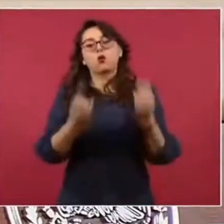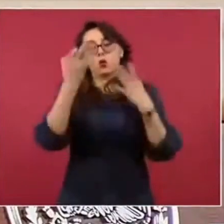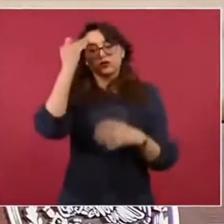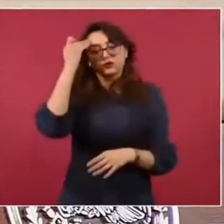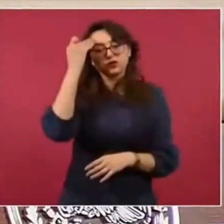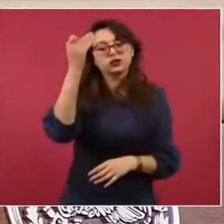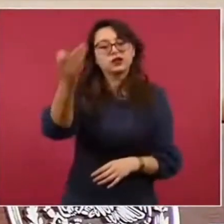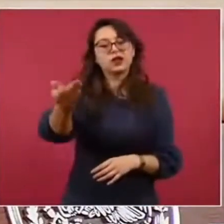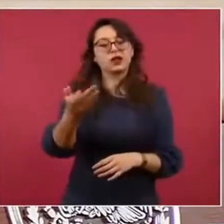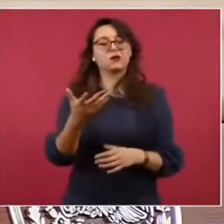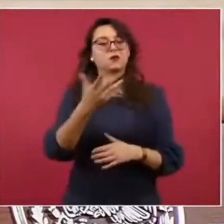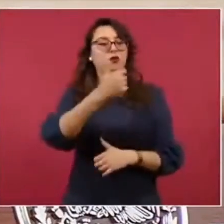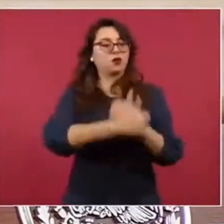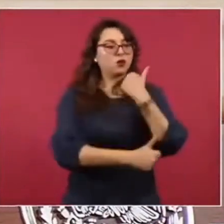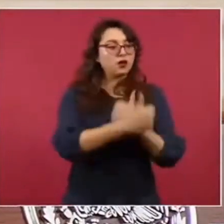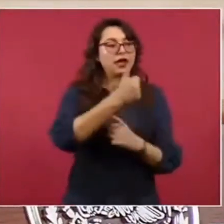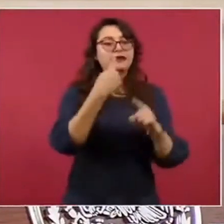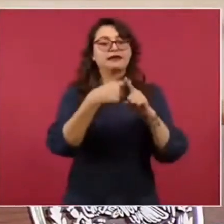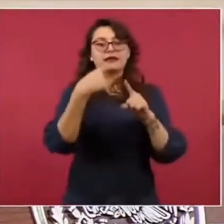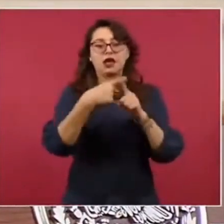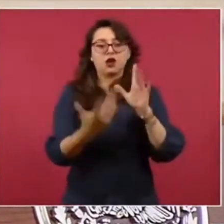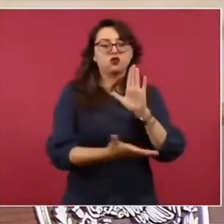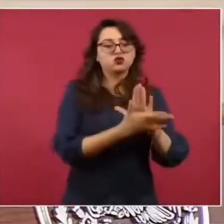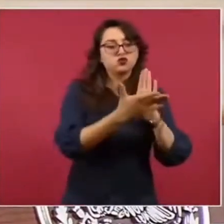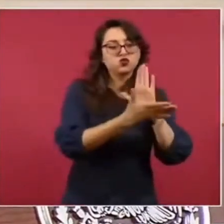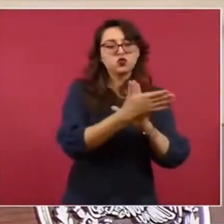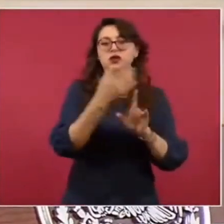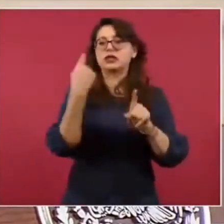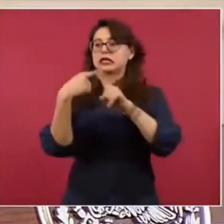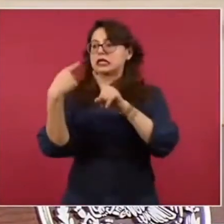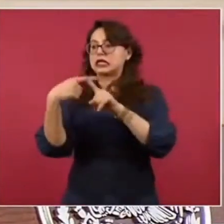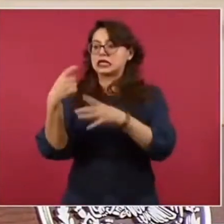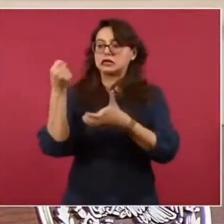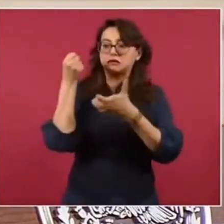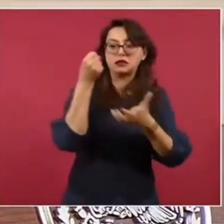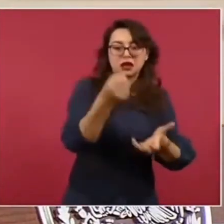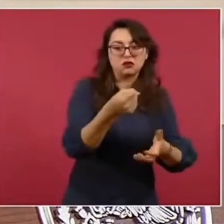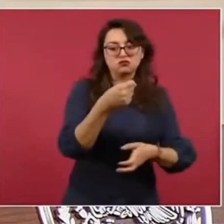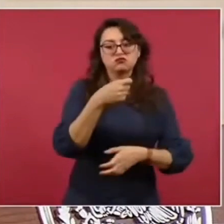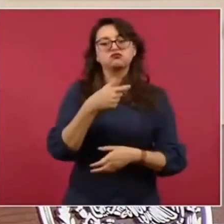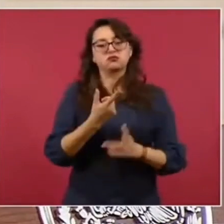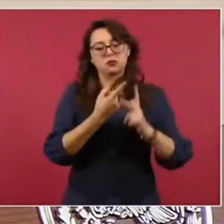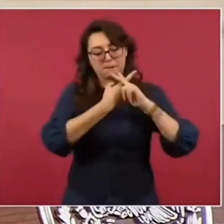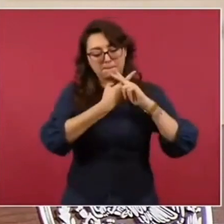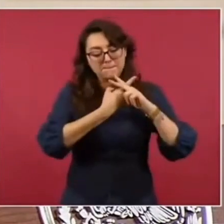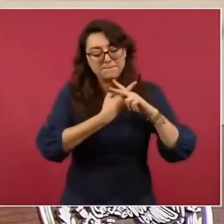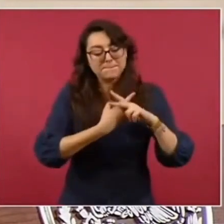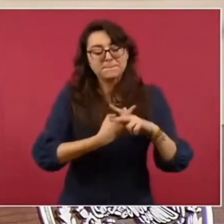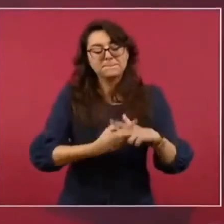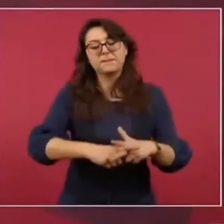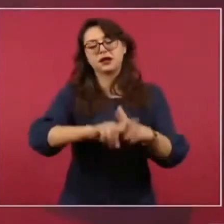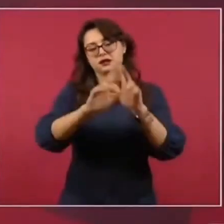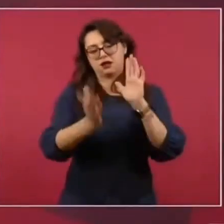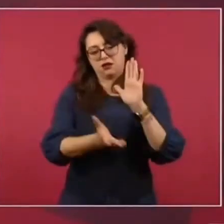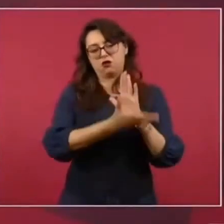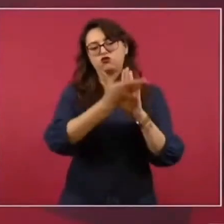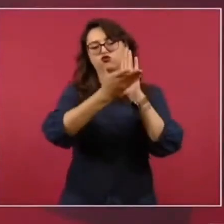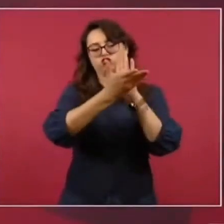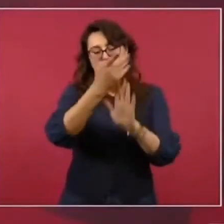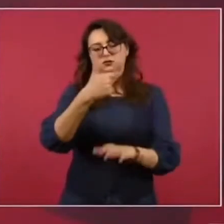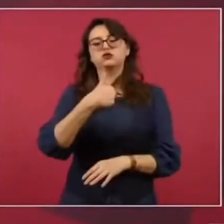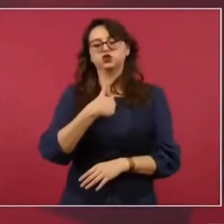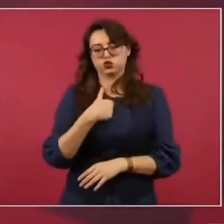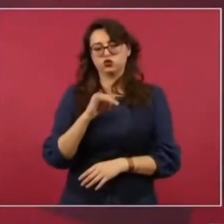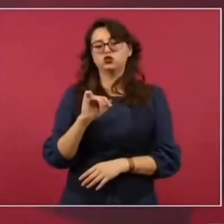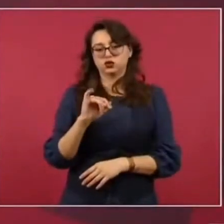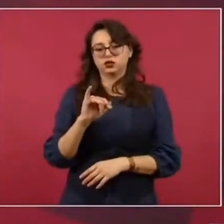si se resuelve lo financiero. Pero sí me gustaría iniciarla, dejarla iniciada, que